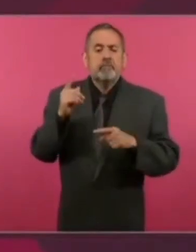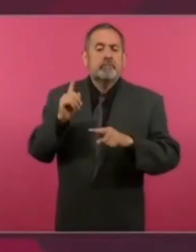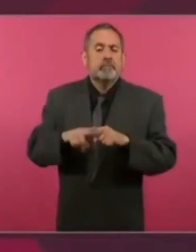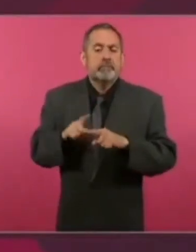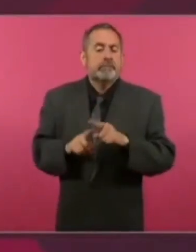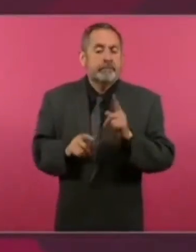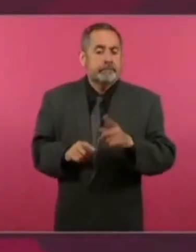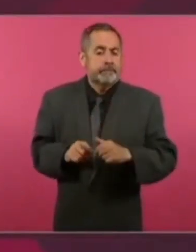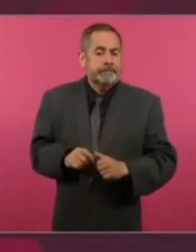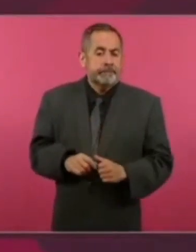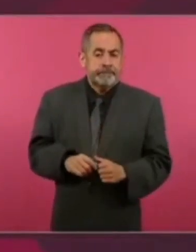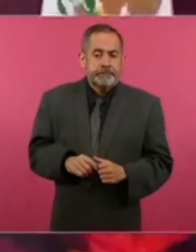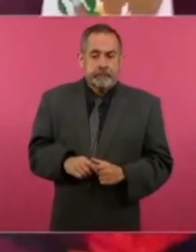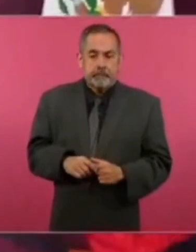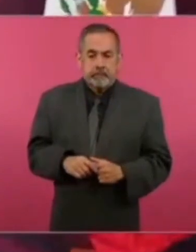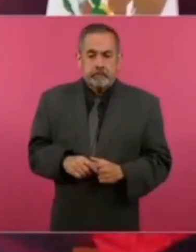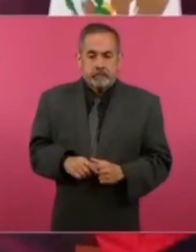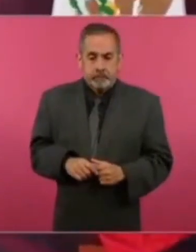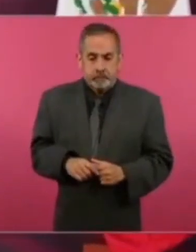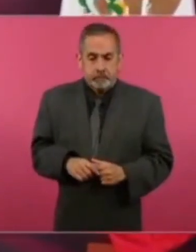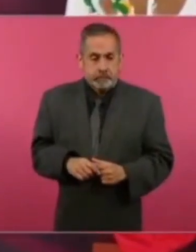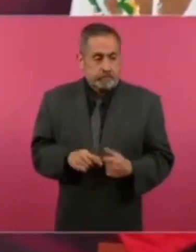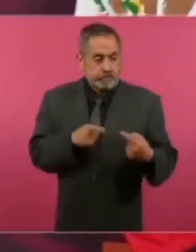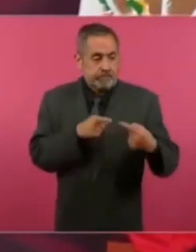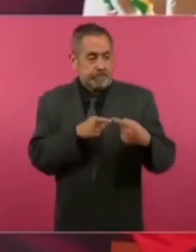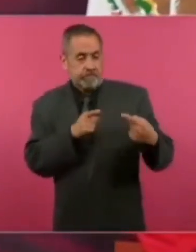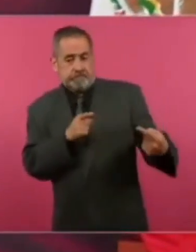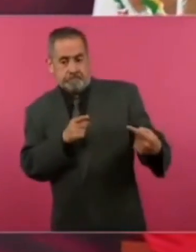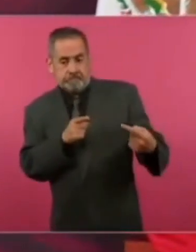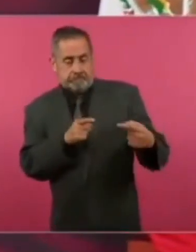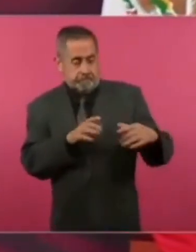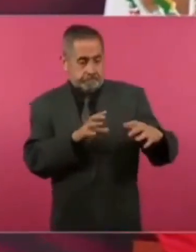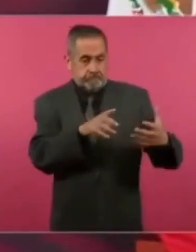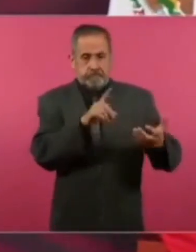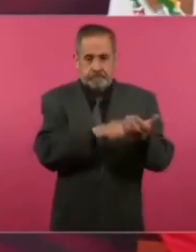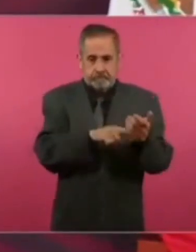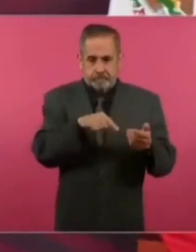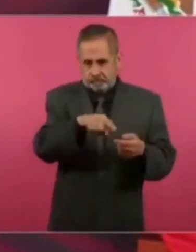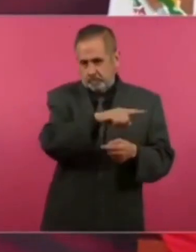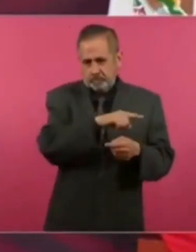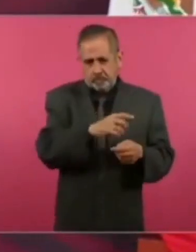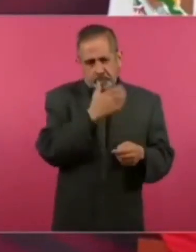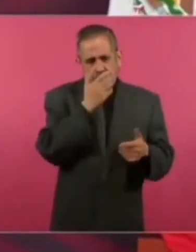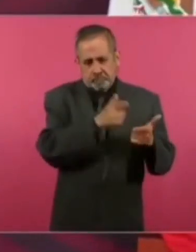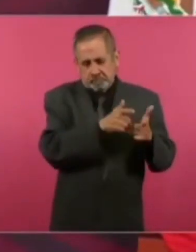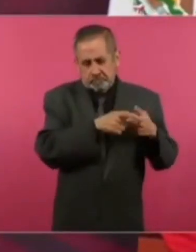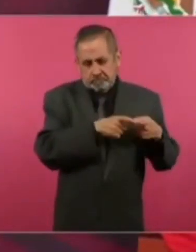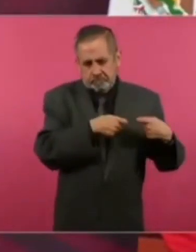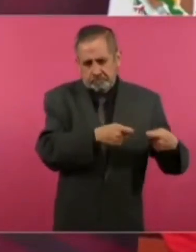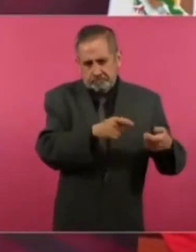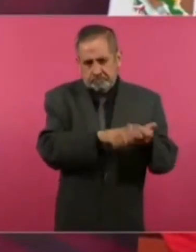que nuestros adversarios del Bloque Conservador